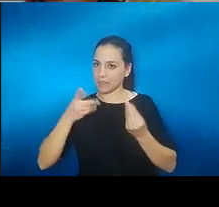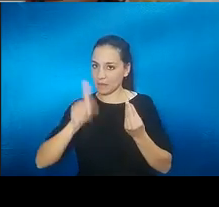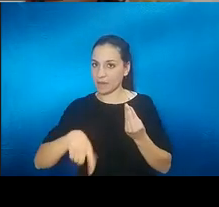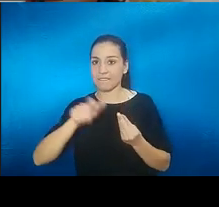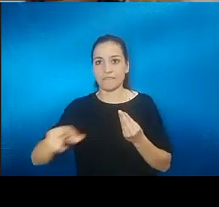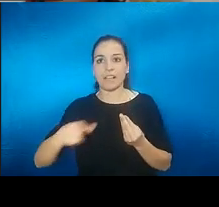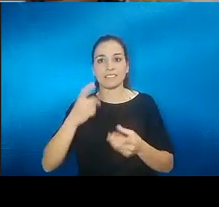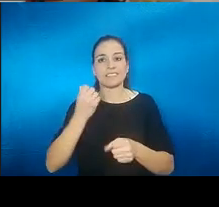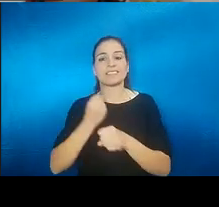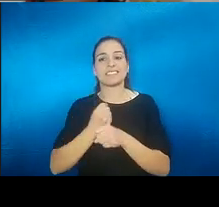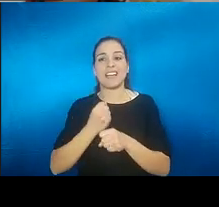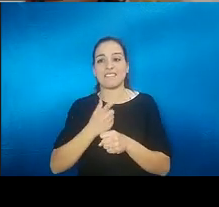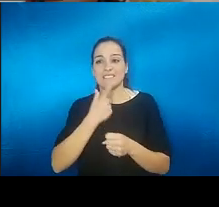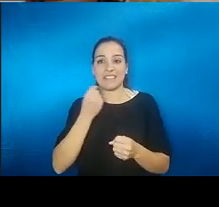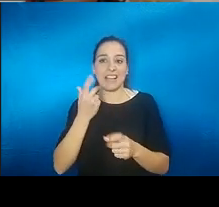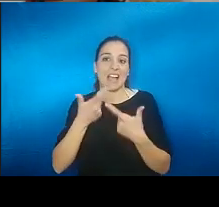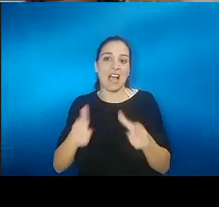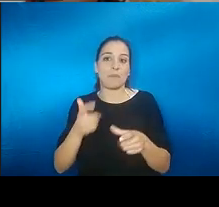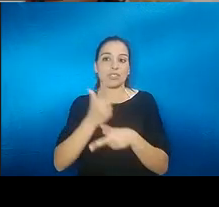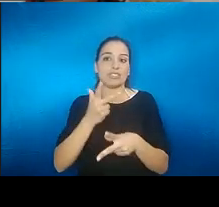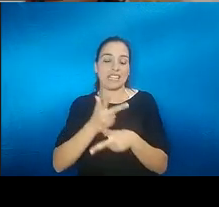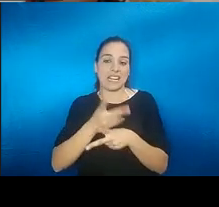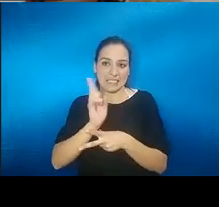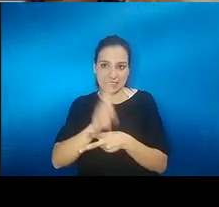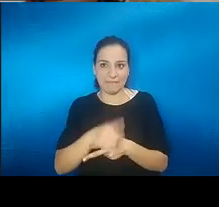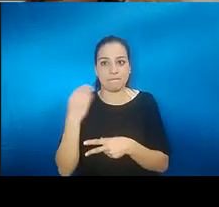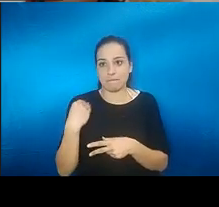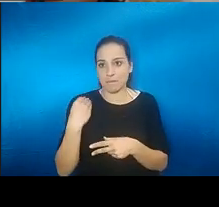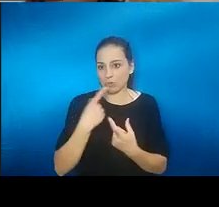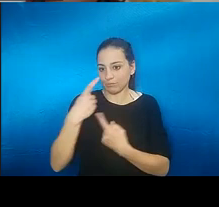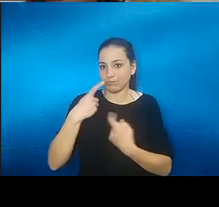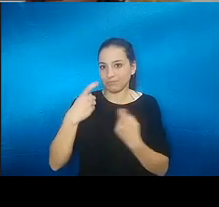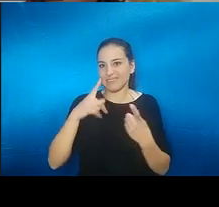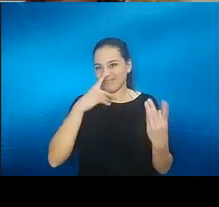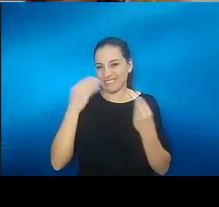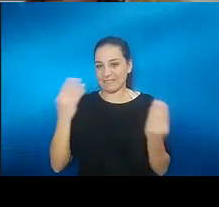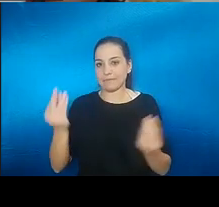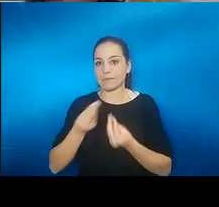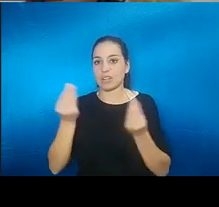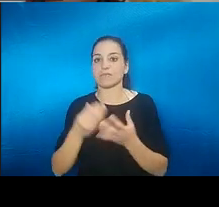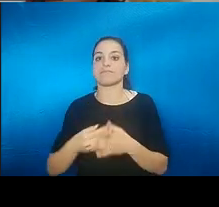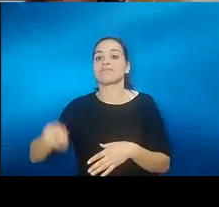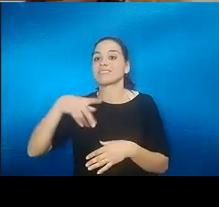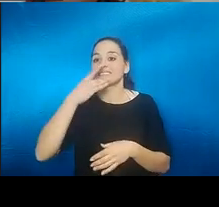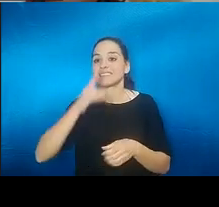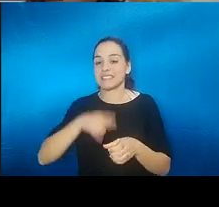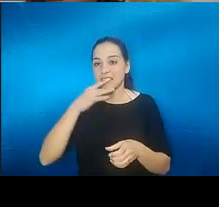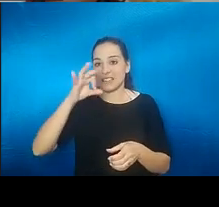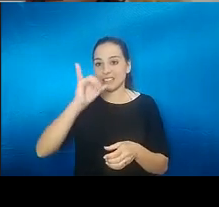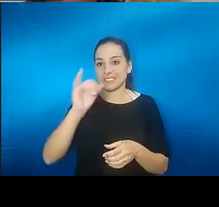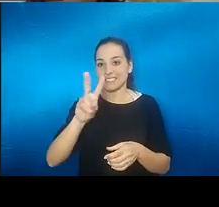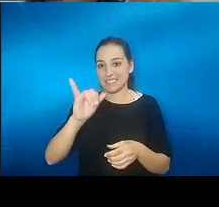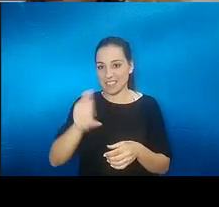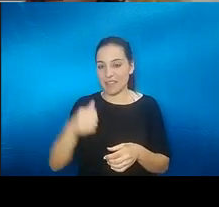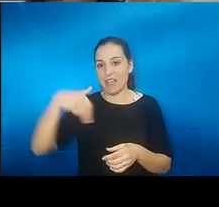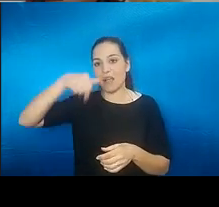hostelería y sobre todo sobre todo sobre todo bueno también quería recordar que en la asociación somos varios estamos Silvia Miriam Javi que también hemos hecho